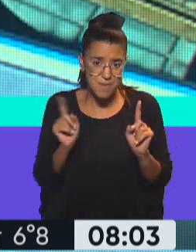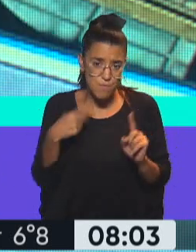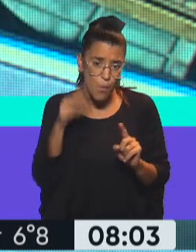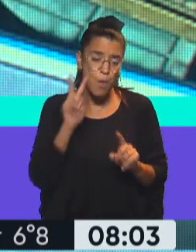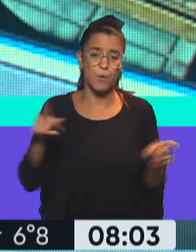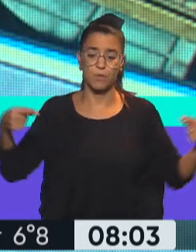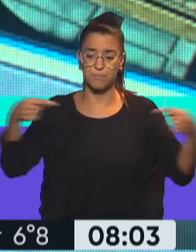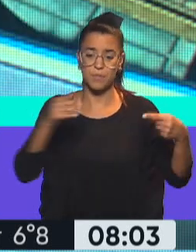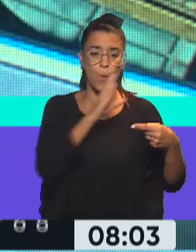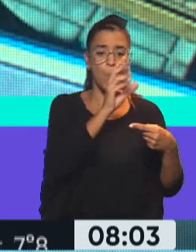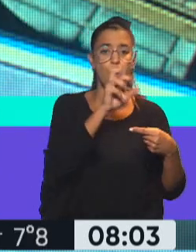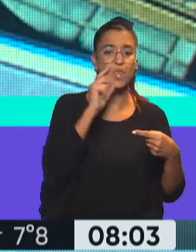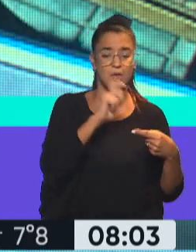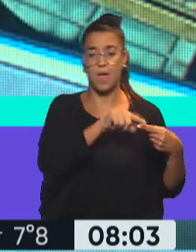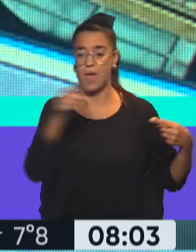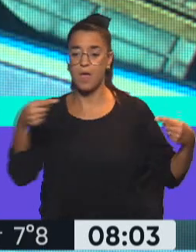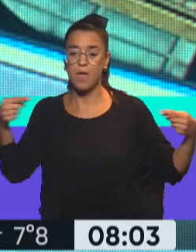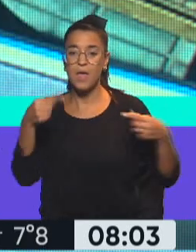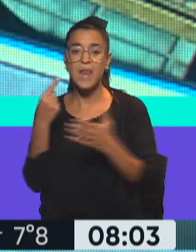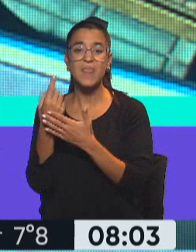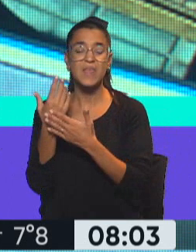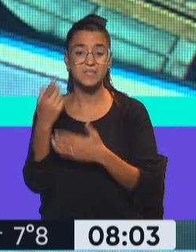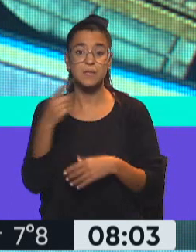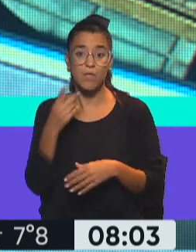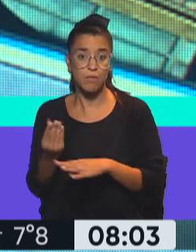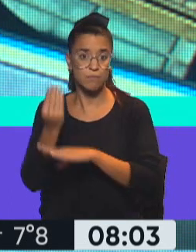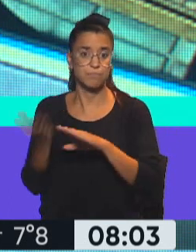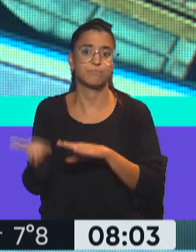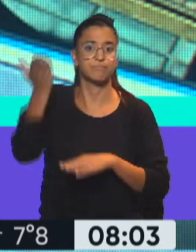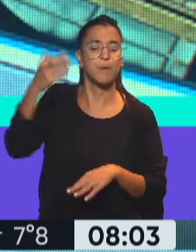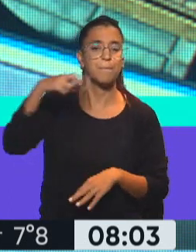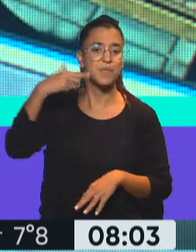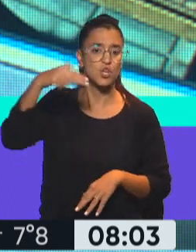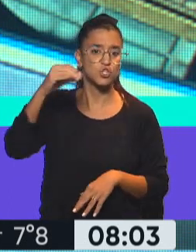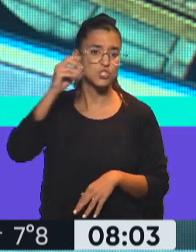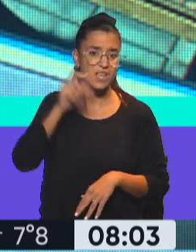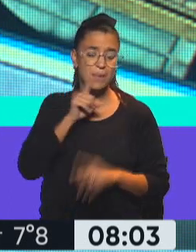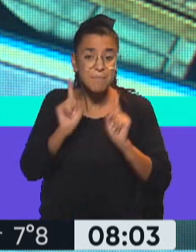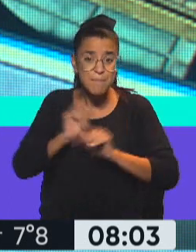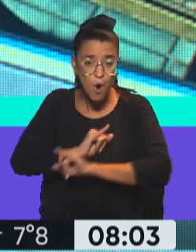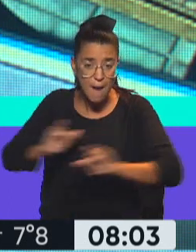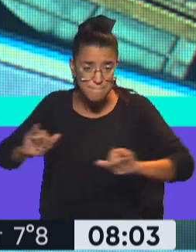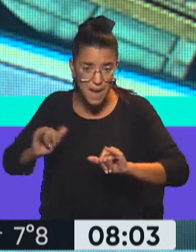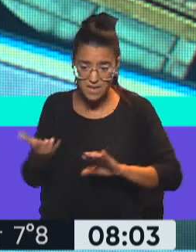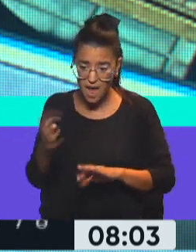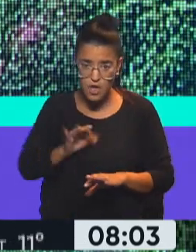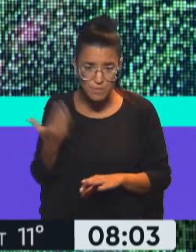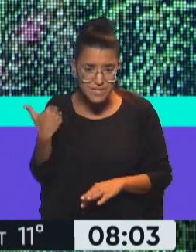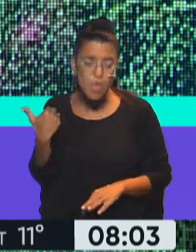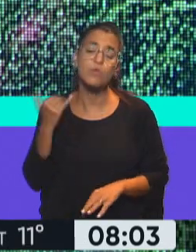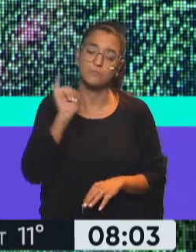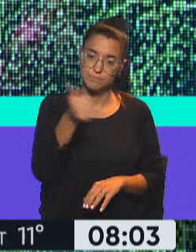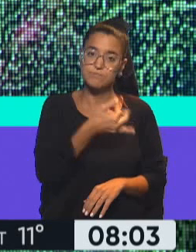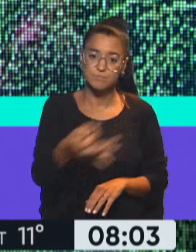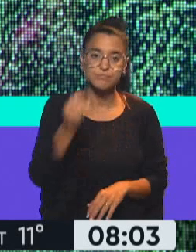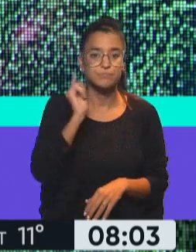contrincante de Boric era un representante de la derecha que reivindicó al pinochetismo durante plena campaña electoral el año pasado. Claro,